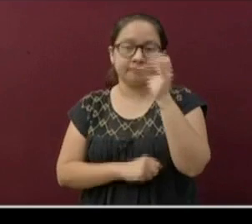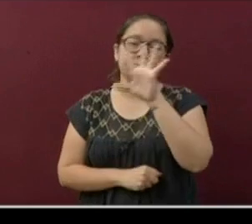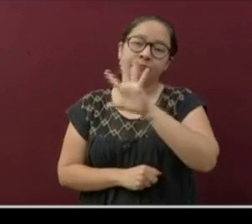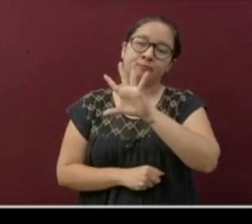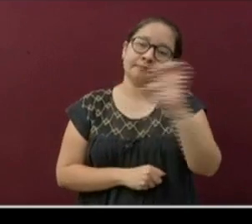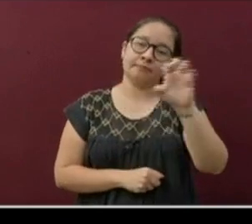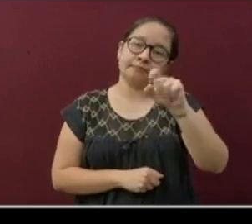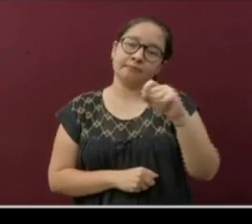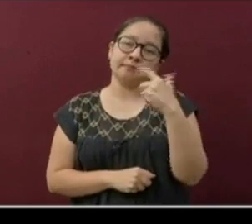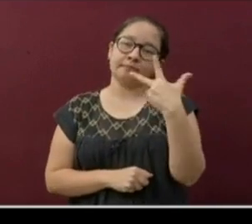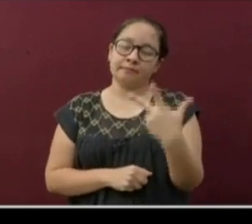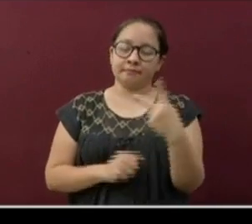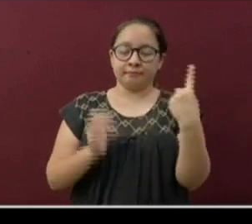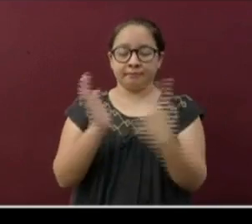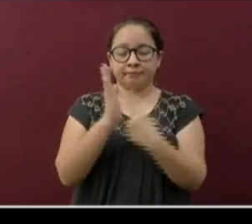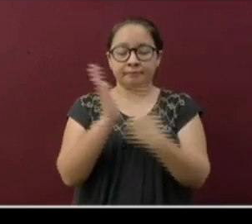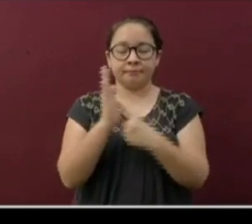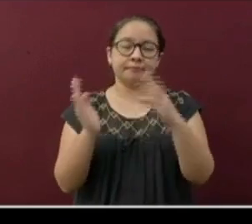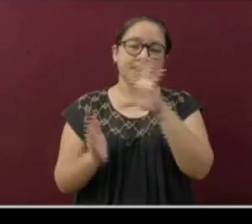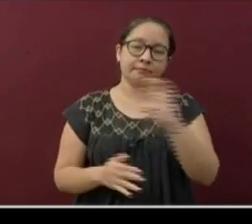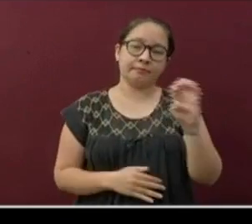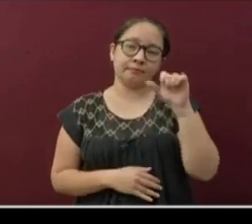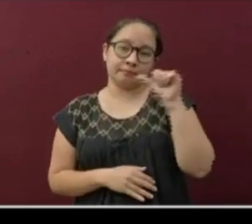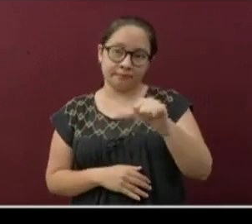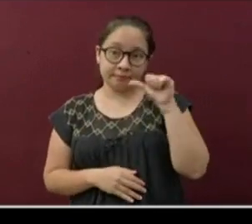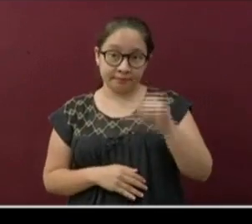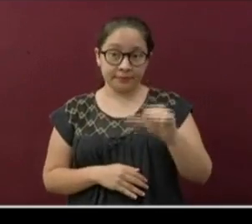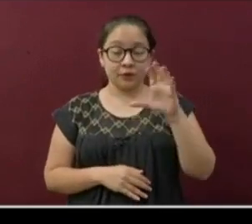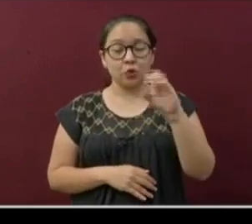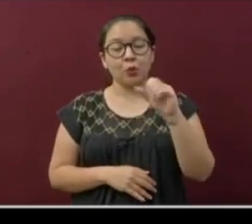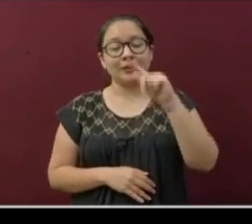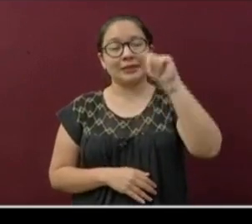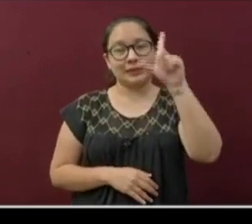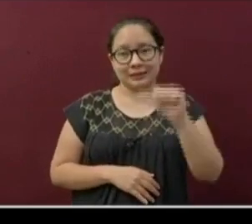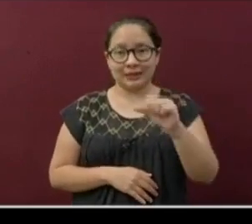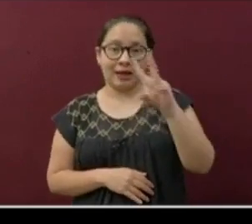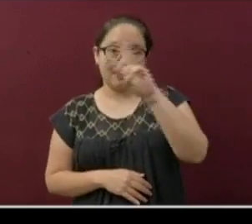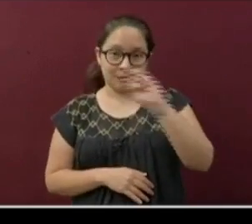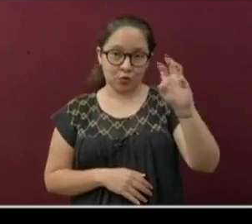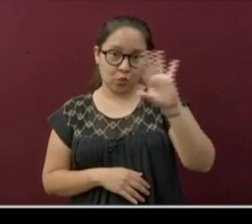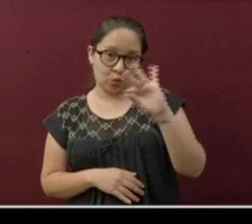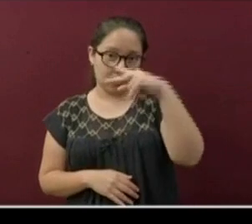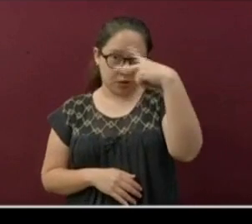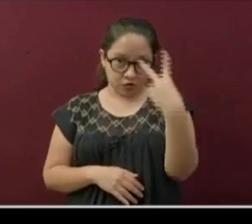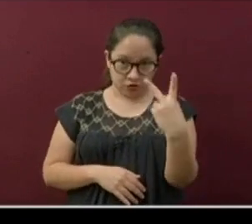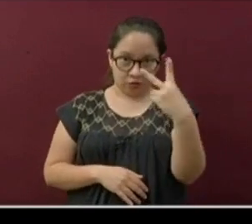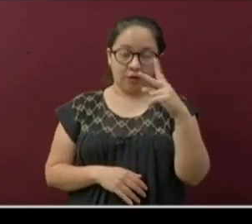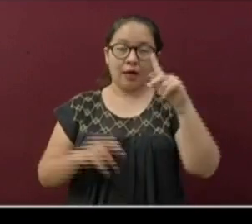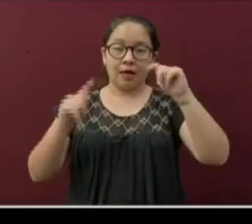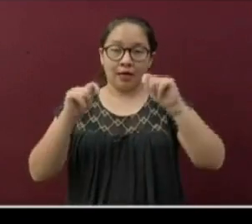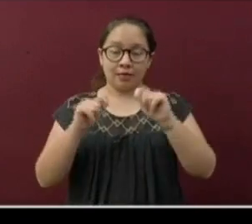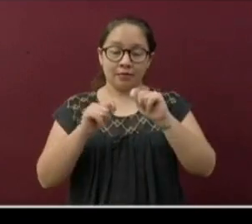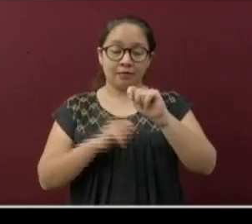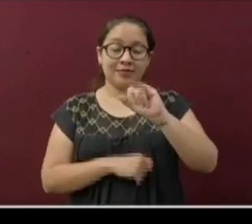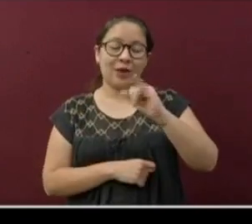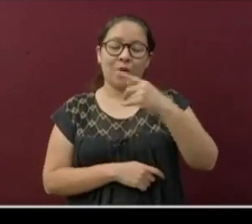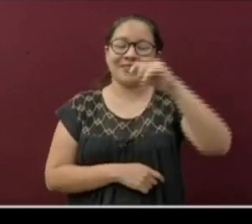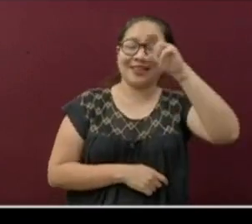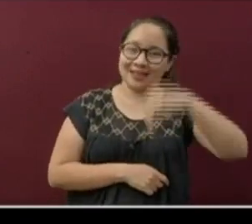Papantla 516, Coatzintla 342 y Tihuatlán